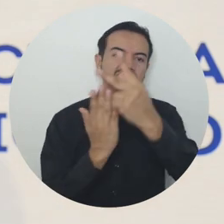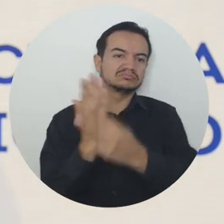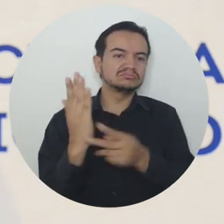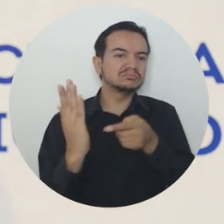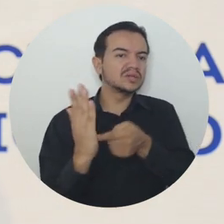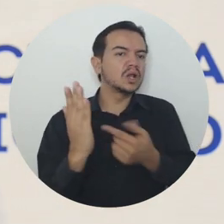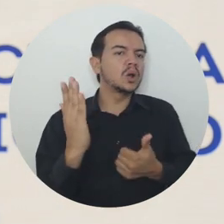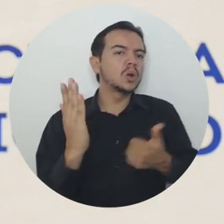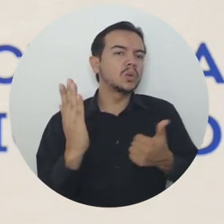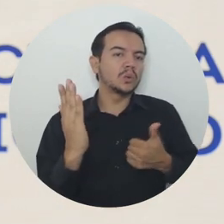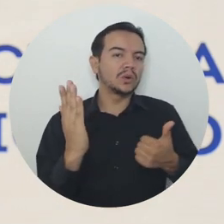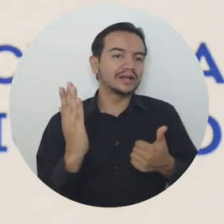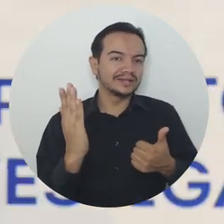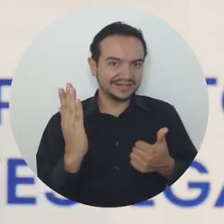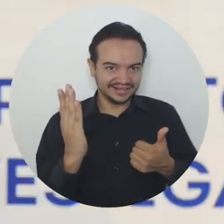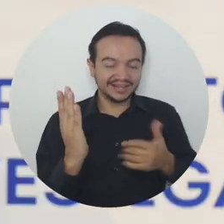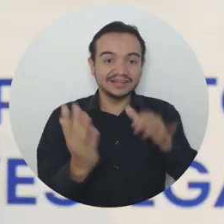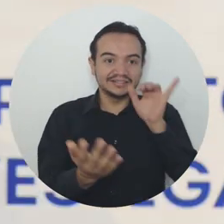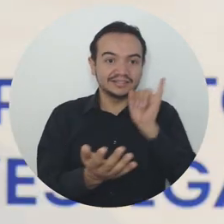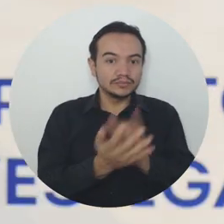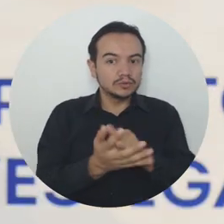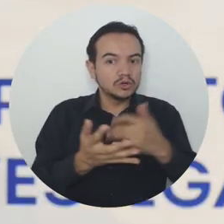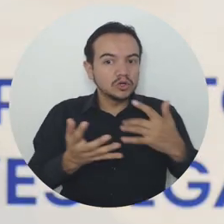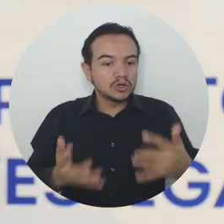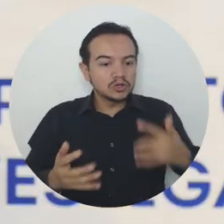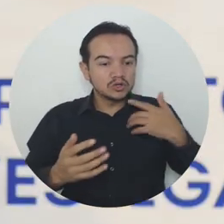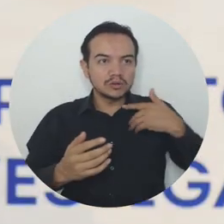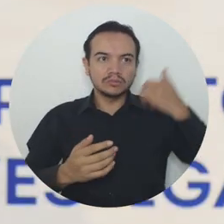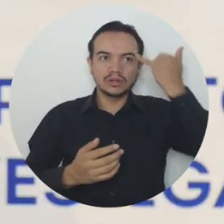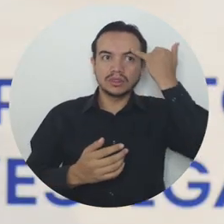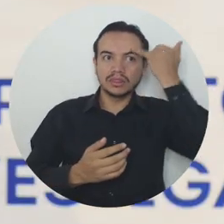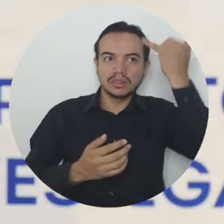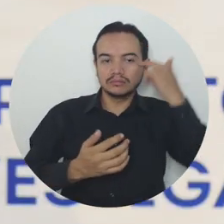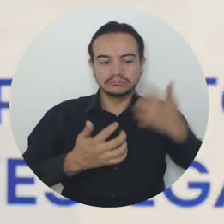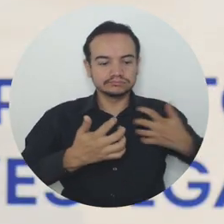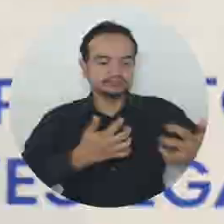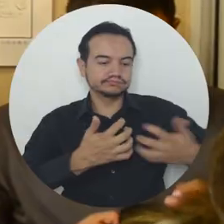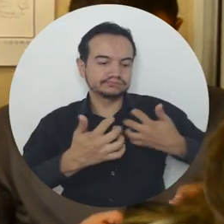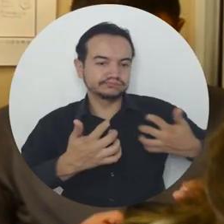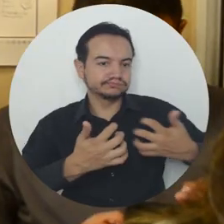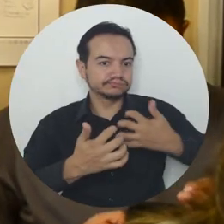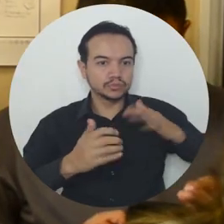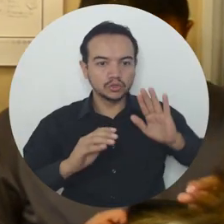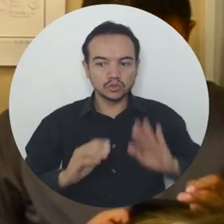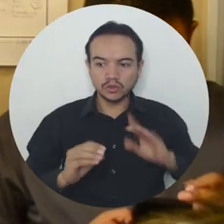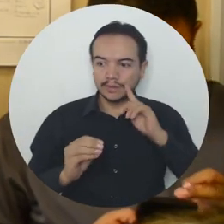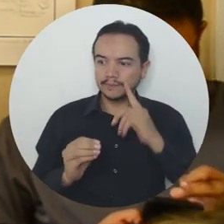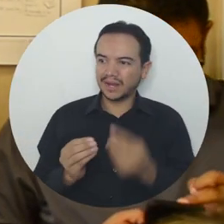es lograr implementar a través de un sistema de gestión de innovación aquellos prototipos que son